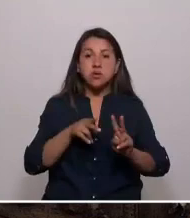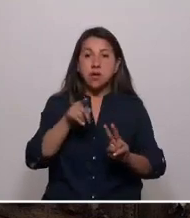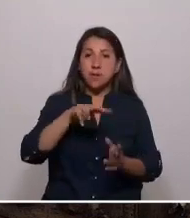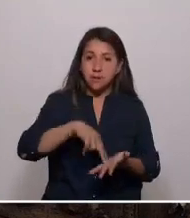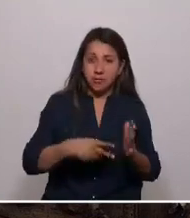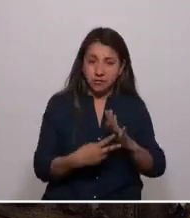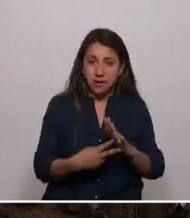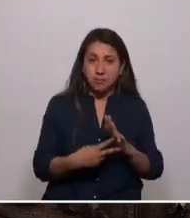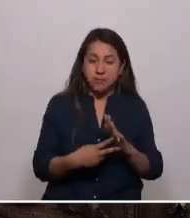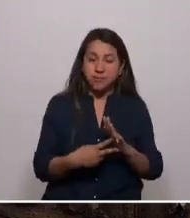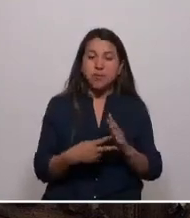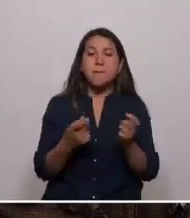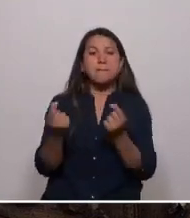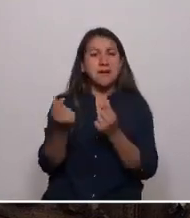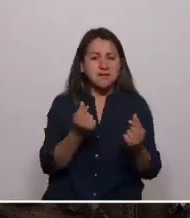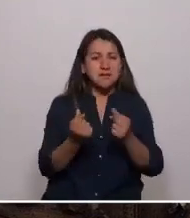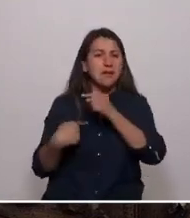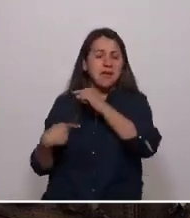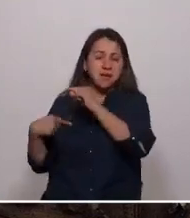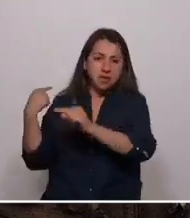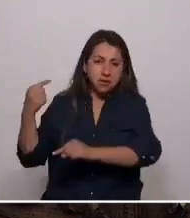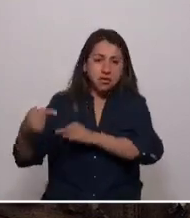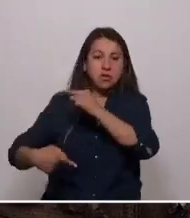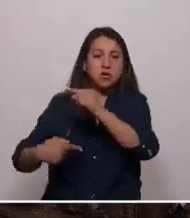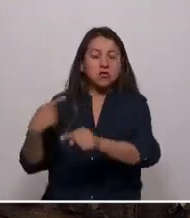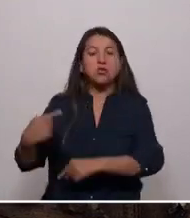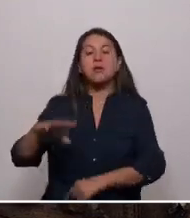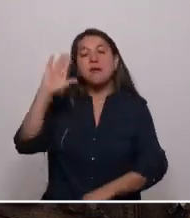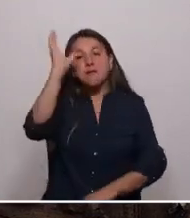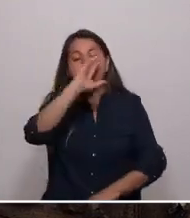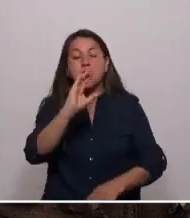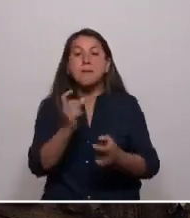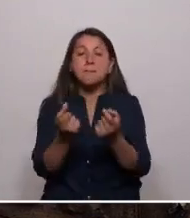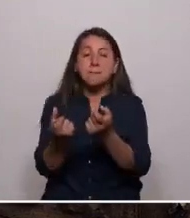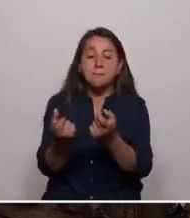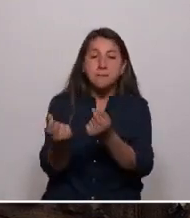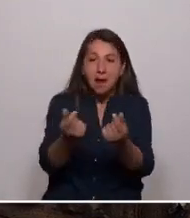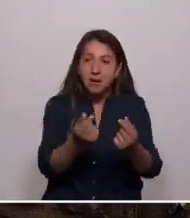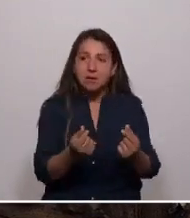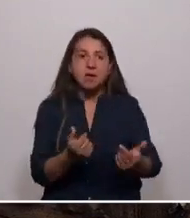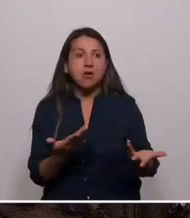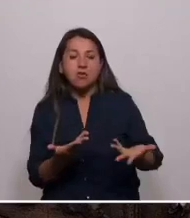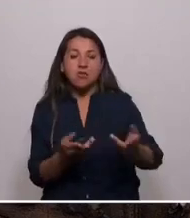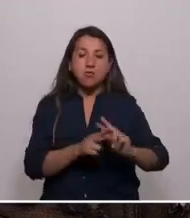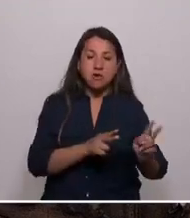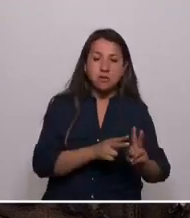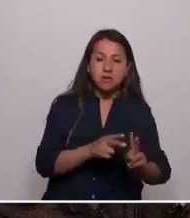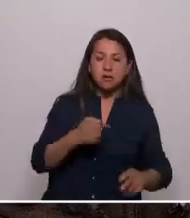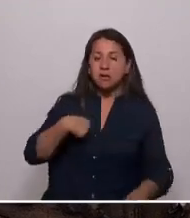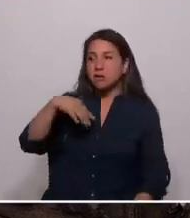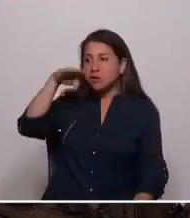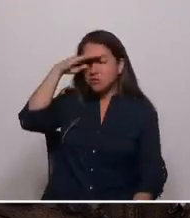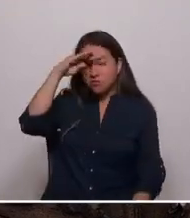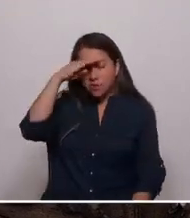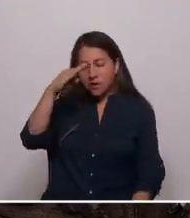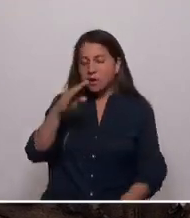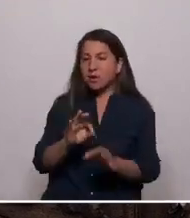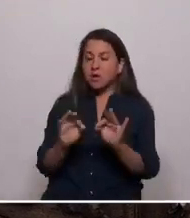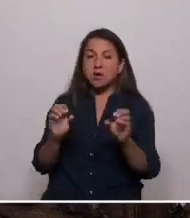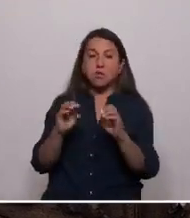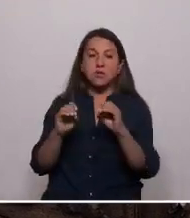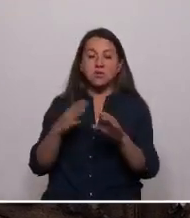Historia similar a las millones de jóvenes, que buscan las lucas a la mala para poder sobrevivir, que no confían en la educación, en nada y en nadie.